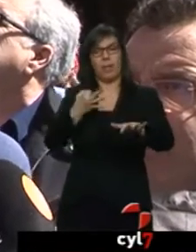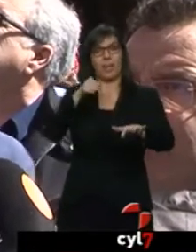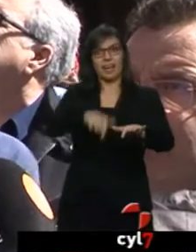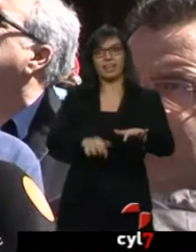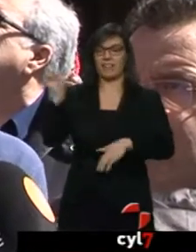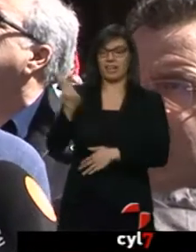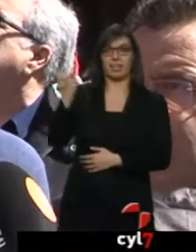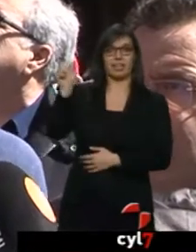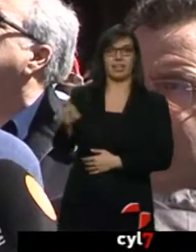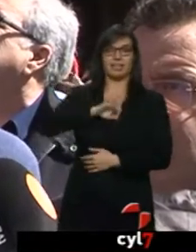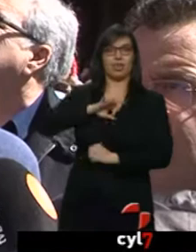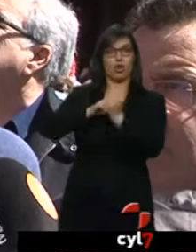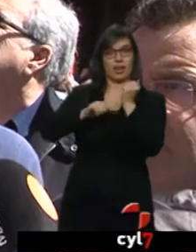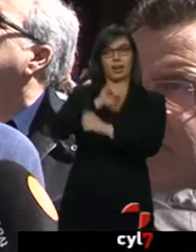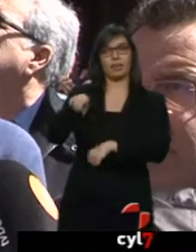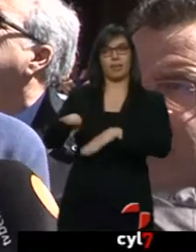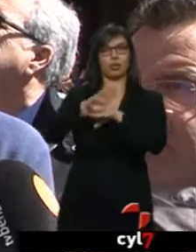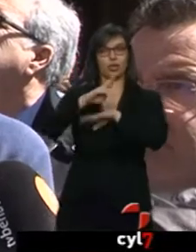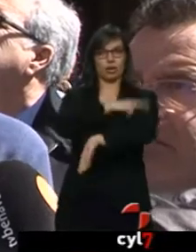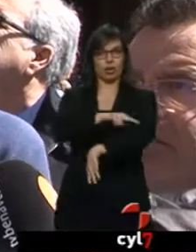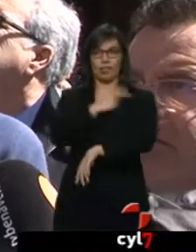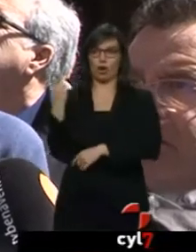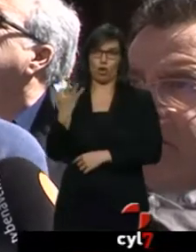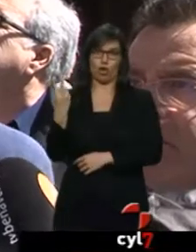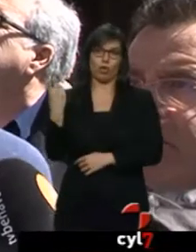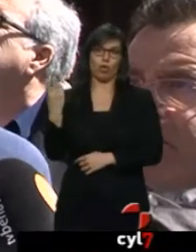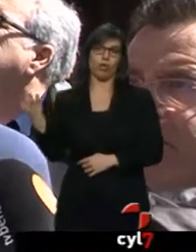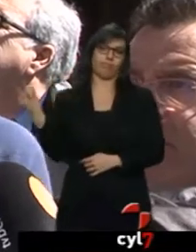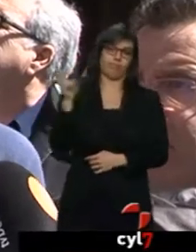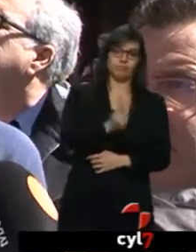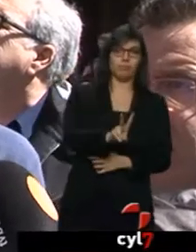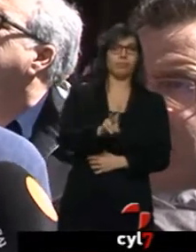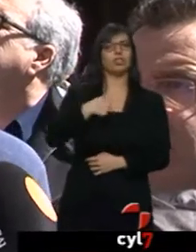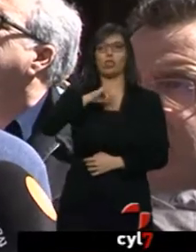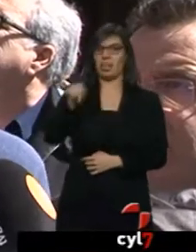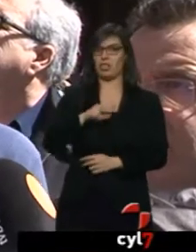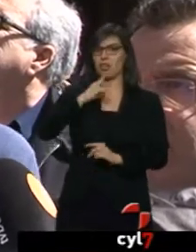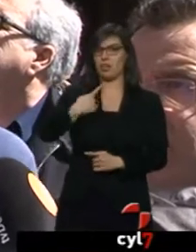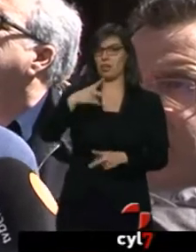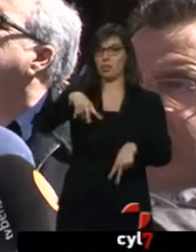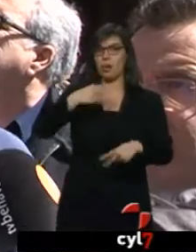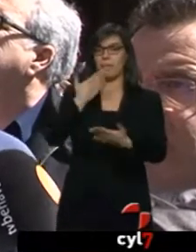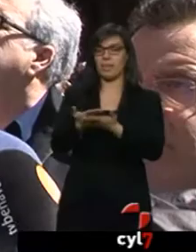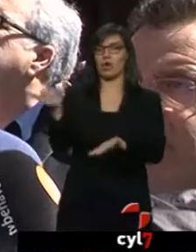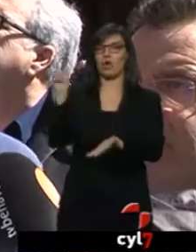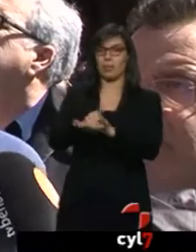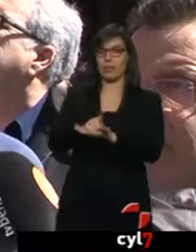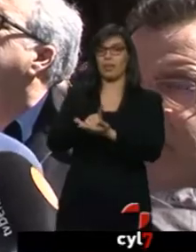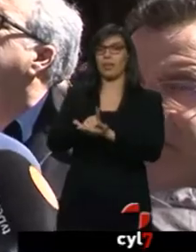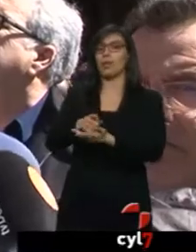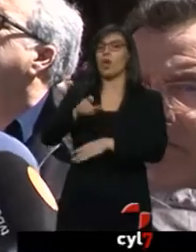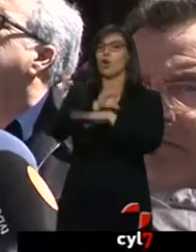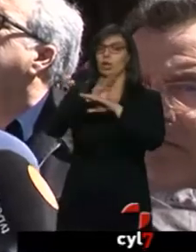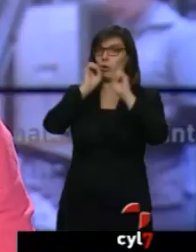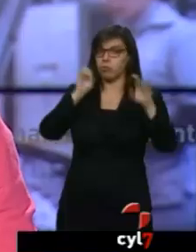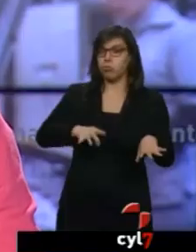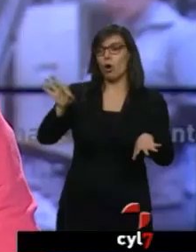debería estar el consejero de Sanidad... ...y ya hoy, y no me cansaré de decirlo... ...vuelvo a pedir la dimisión o el cese del consejero.